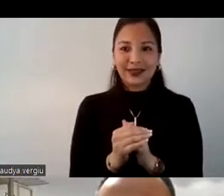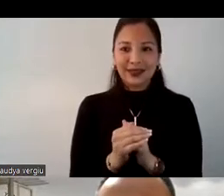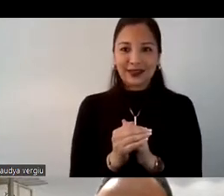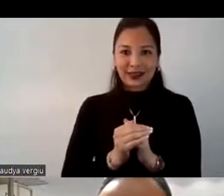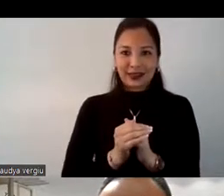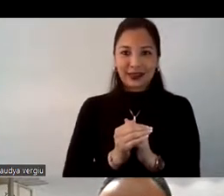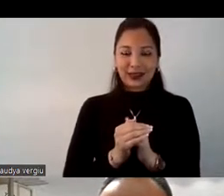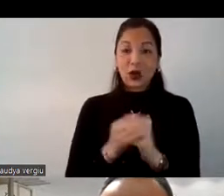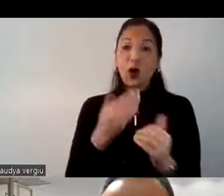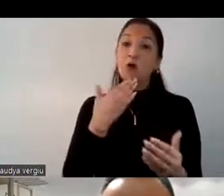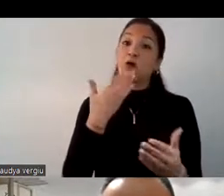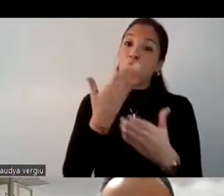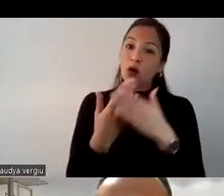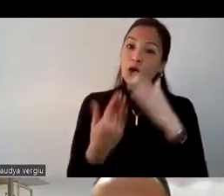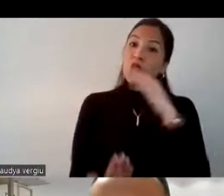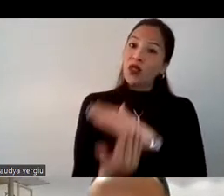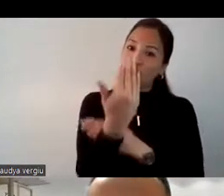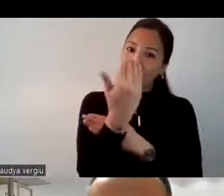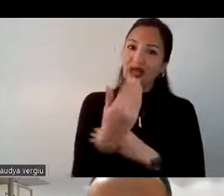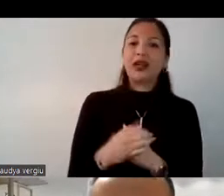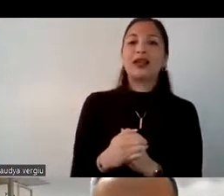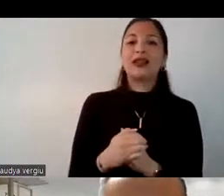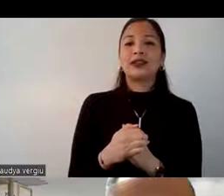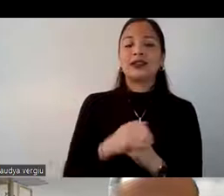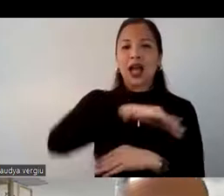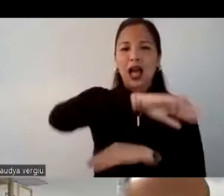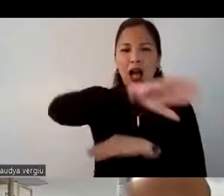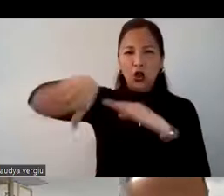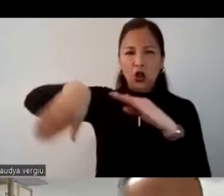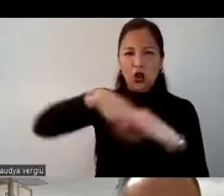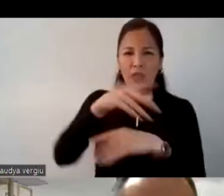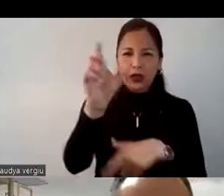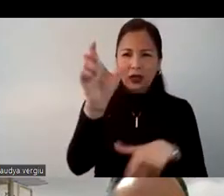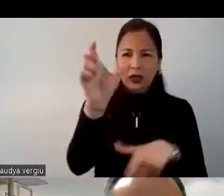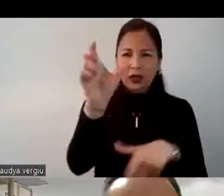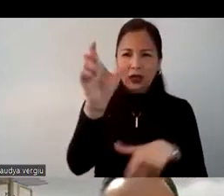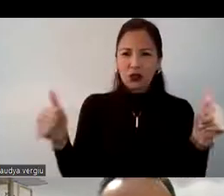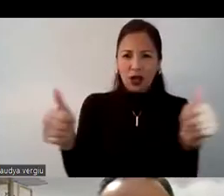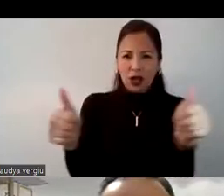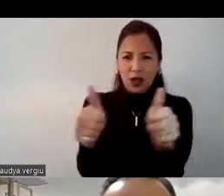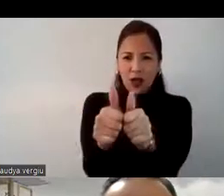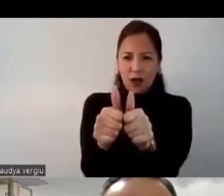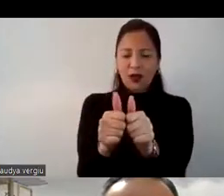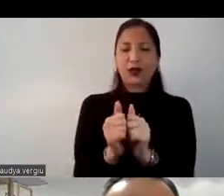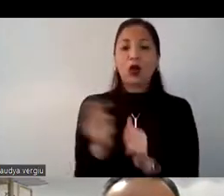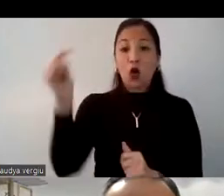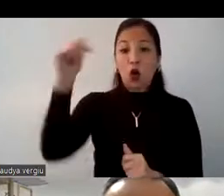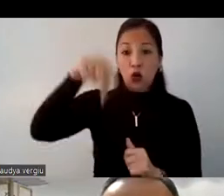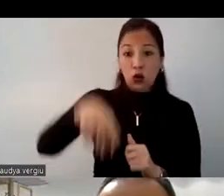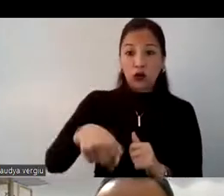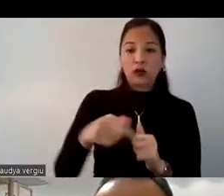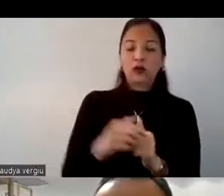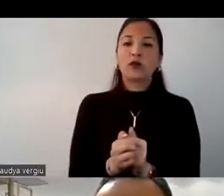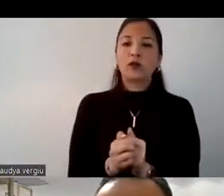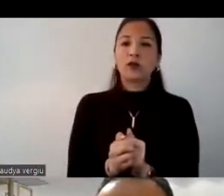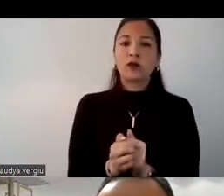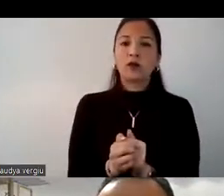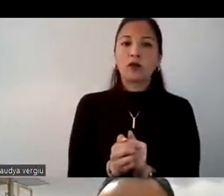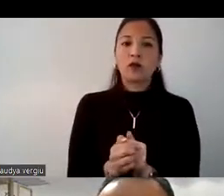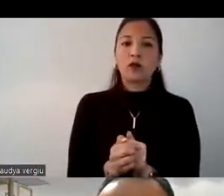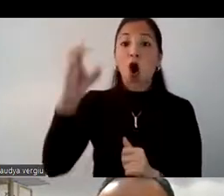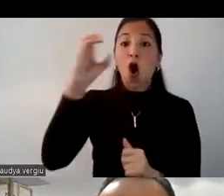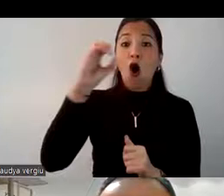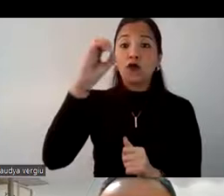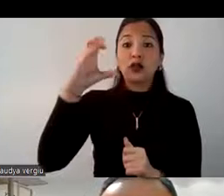Buenos días Luis Alberto y buenos días a todas las personas que nos acompañan el día de hoy para la oficina comercial